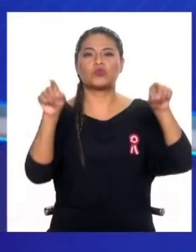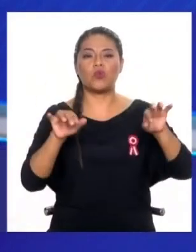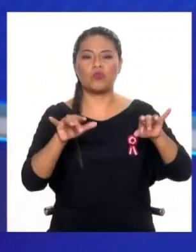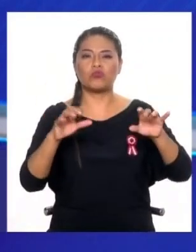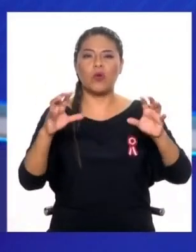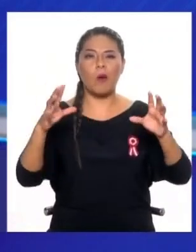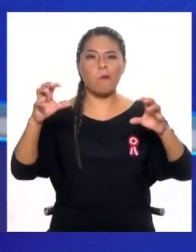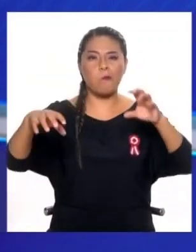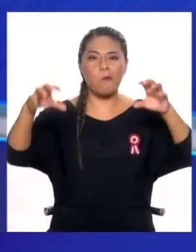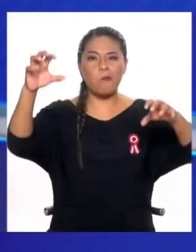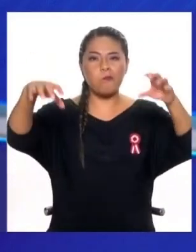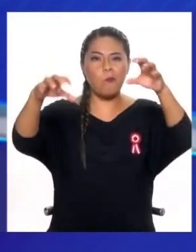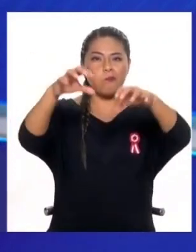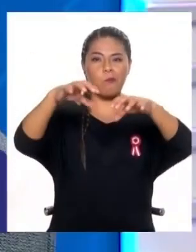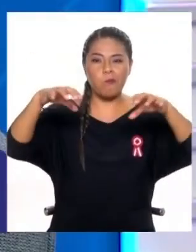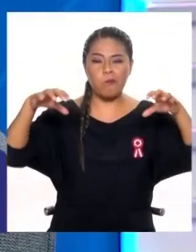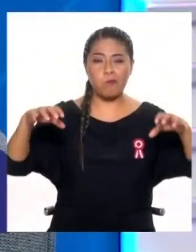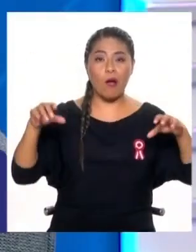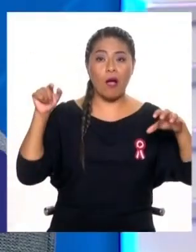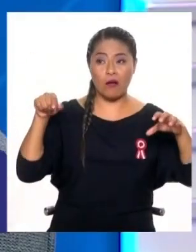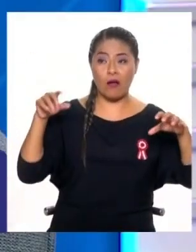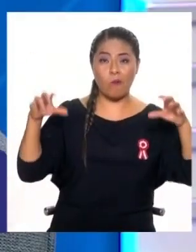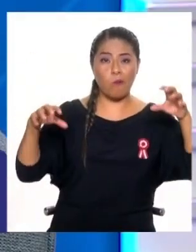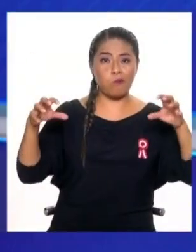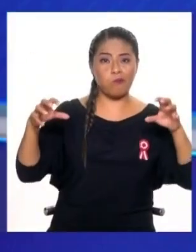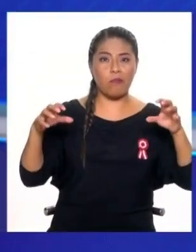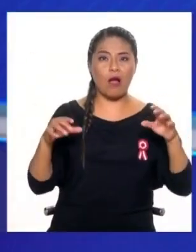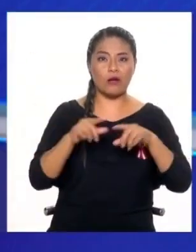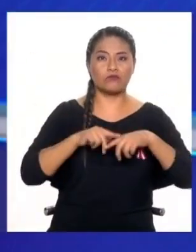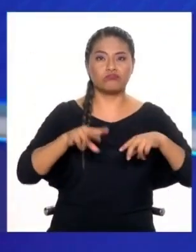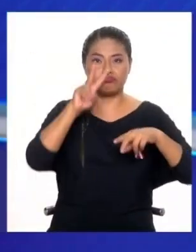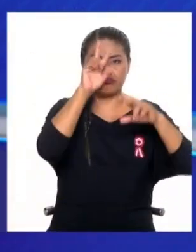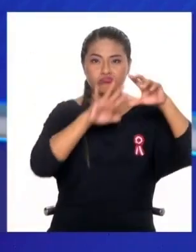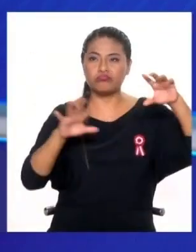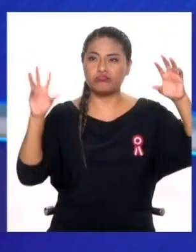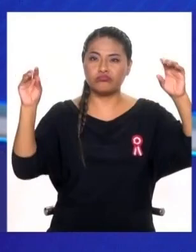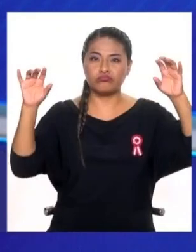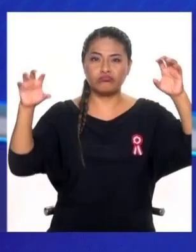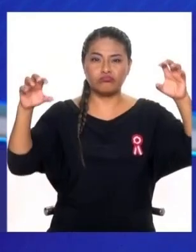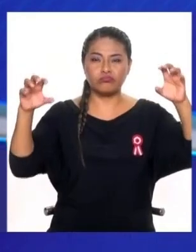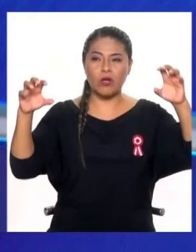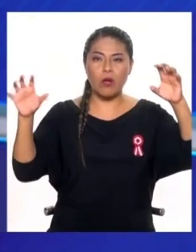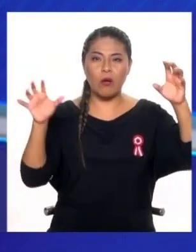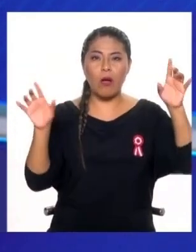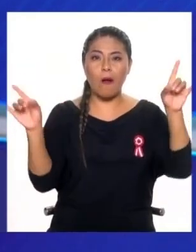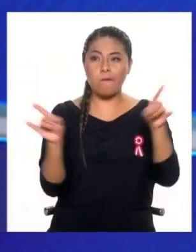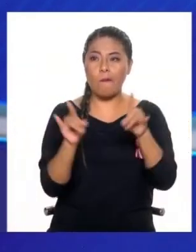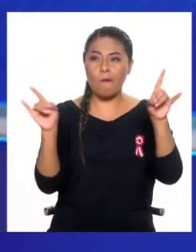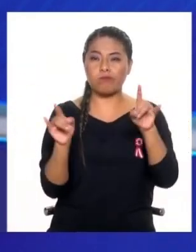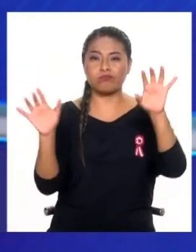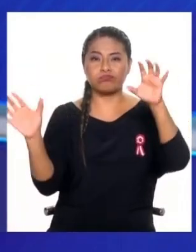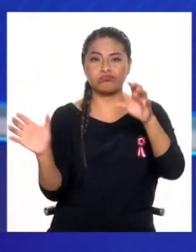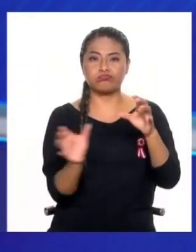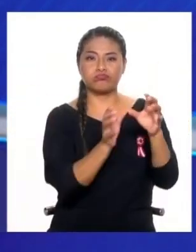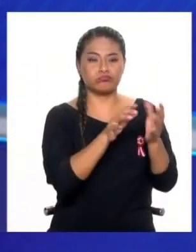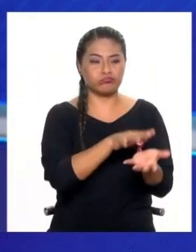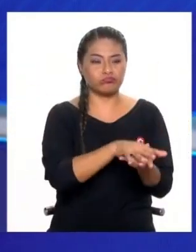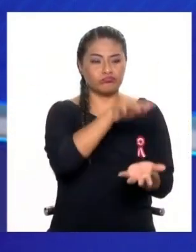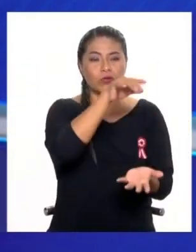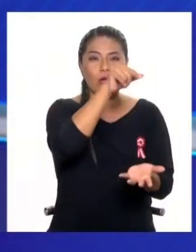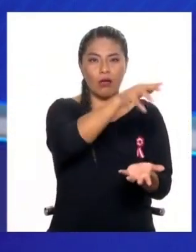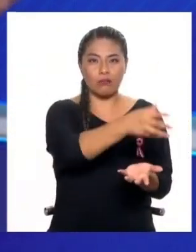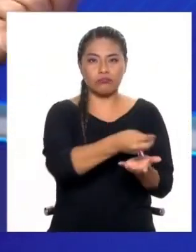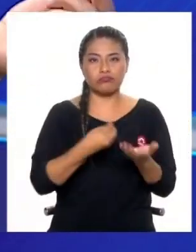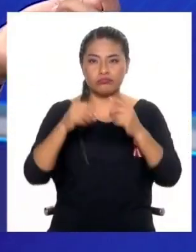temperatura en diversos puntos del país y vas a recibir millones de datos, ¿no es cierto? Y si tu centro de datos, por ejemplo, siempre lo pones en Lima,